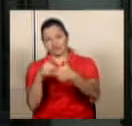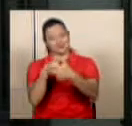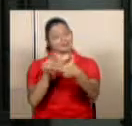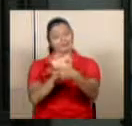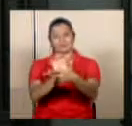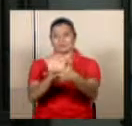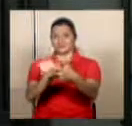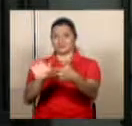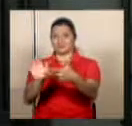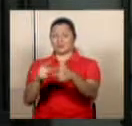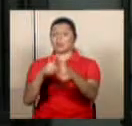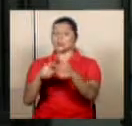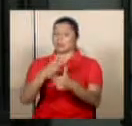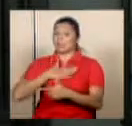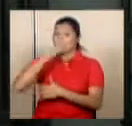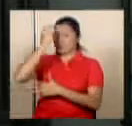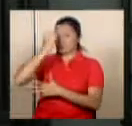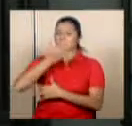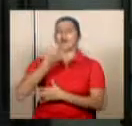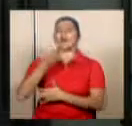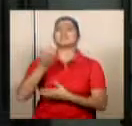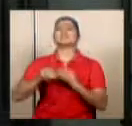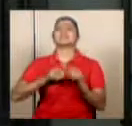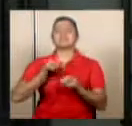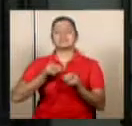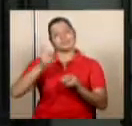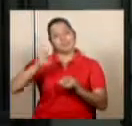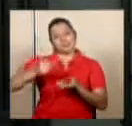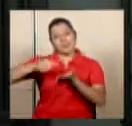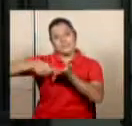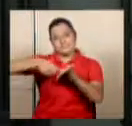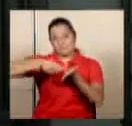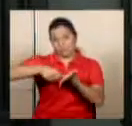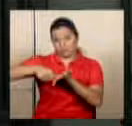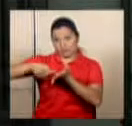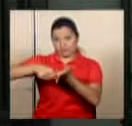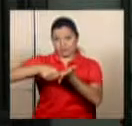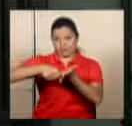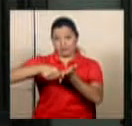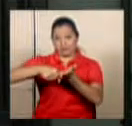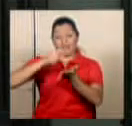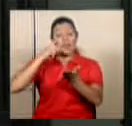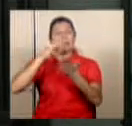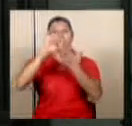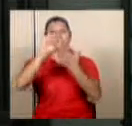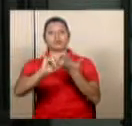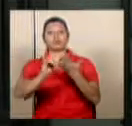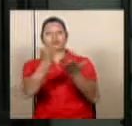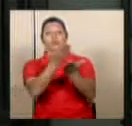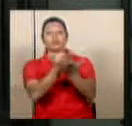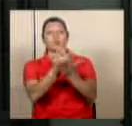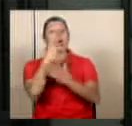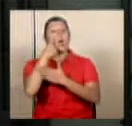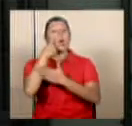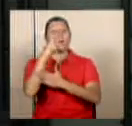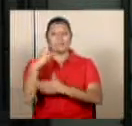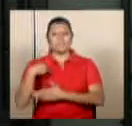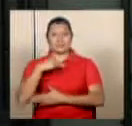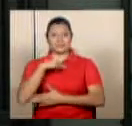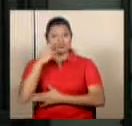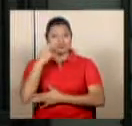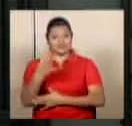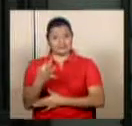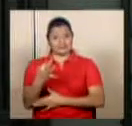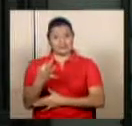a mi juicio lo que corresponde es proceder a votar el proyecto enviado por el Poder Ejecutivo eso